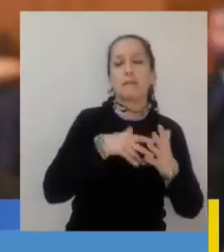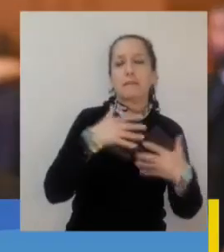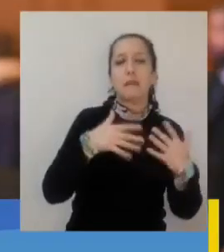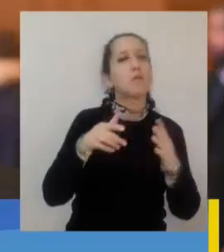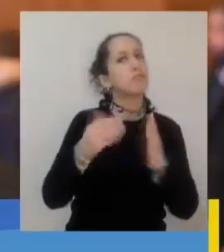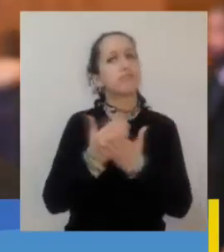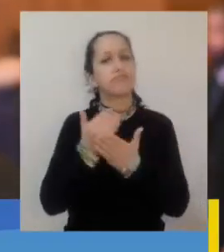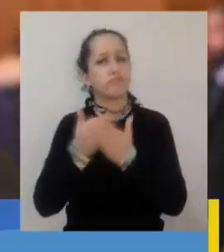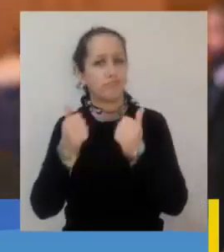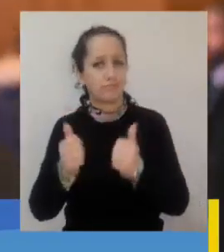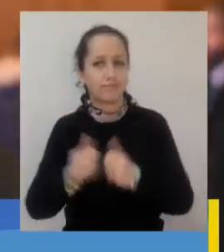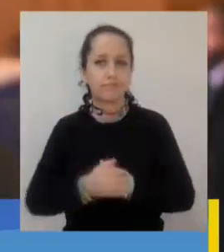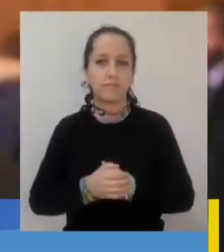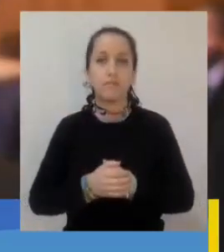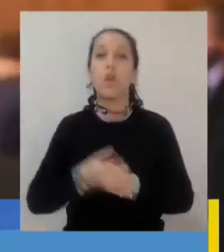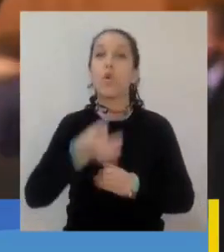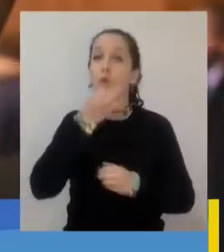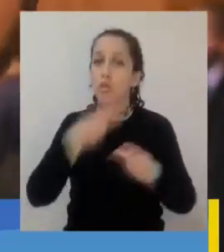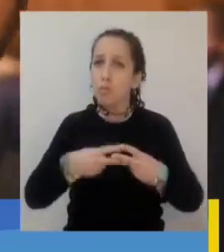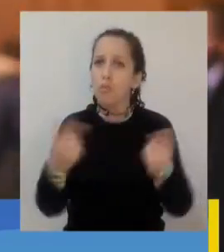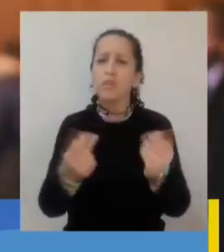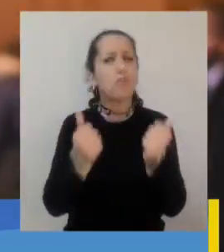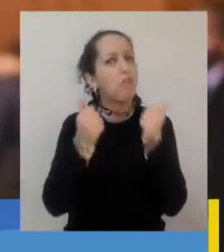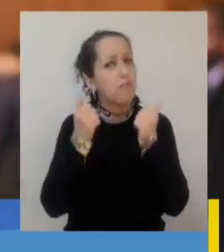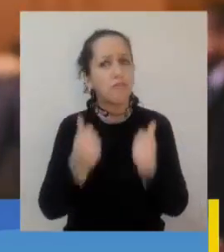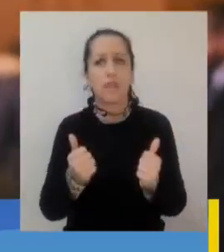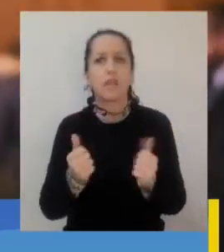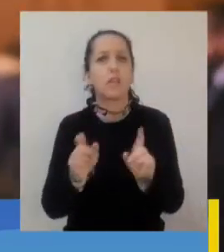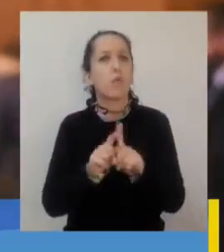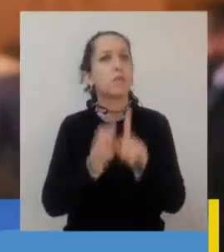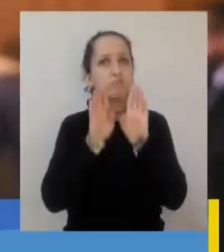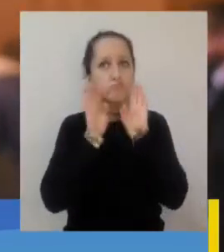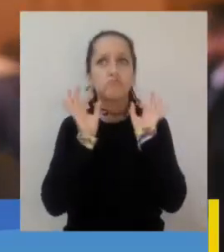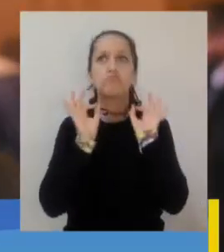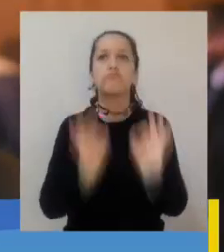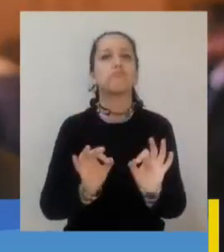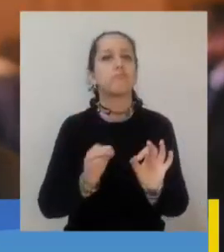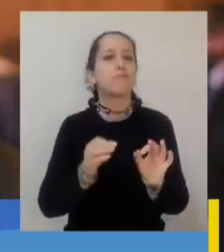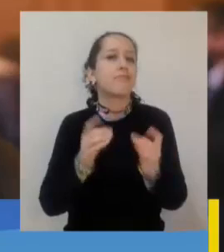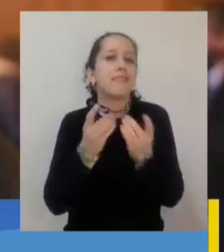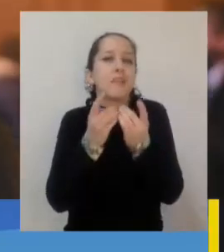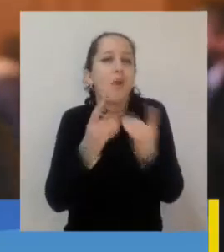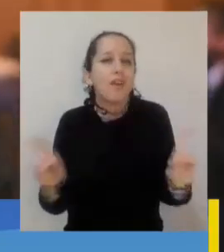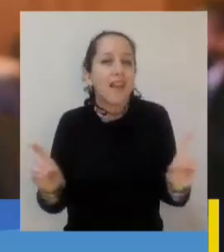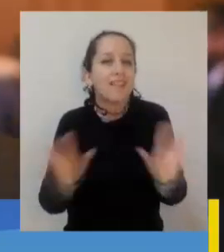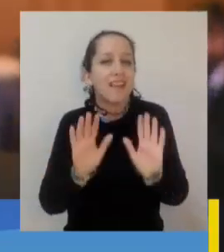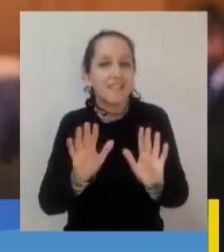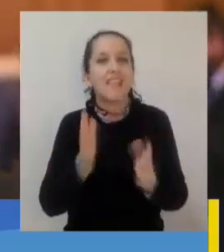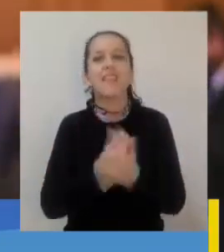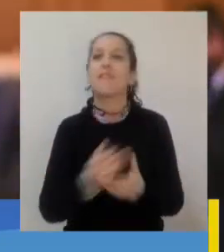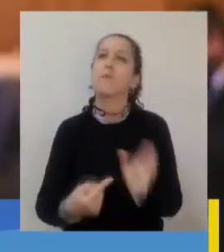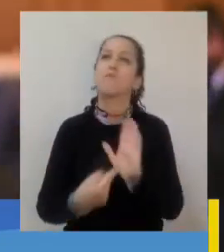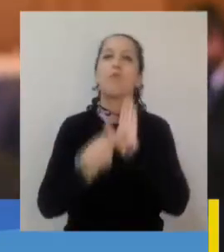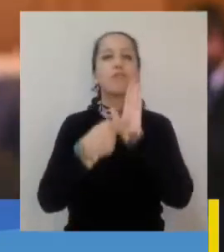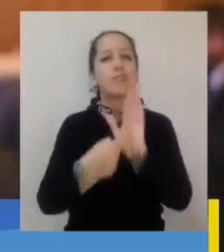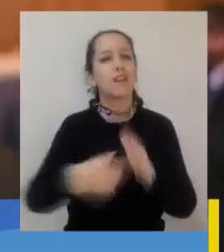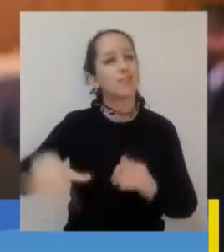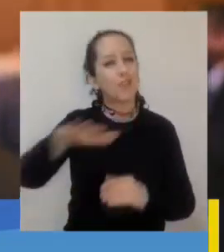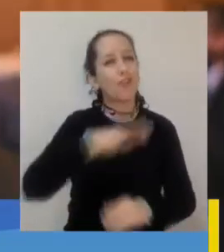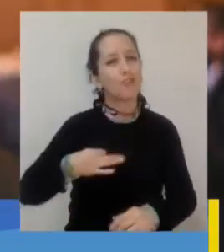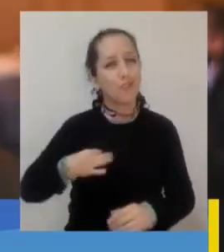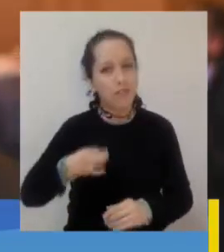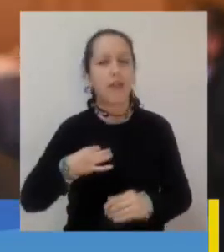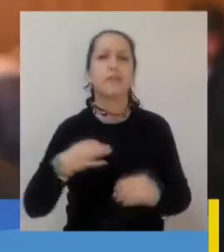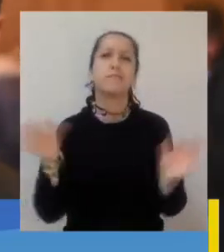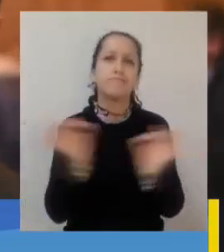públicas. Es un ejercicio sano, es parte de la democracia, que se rinda cuenta a la ciudadanía respecto